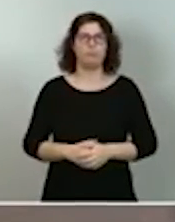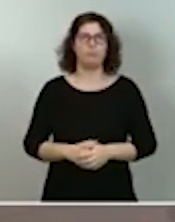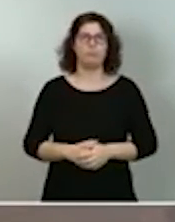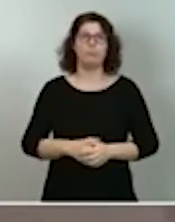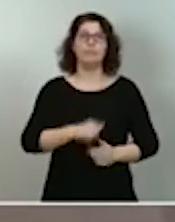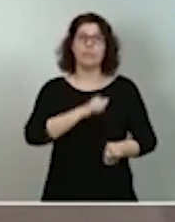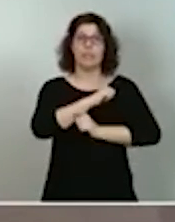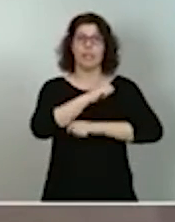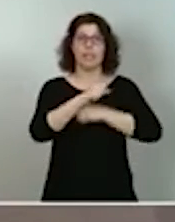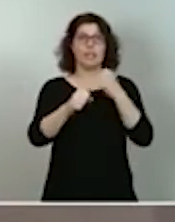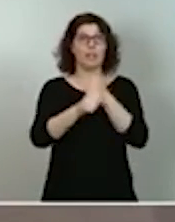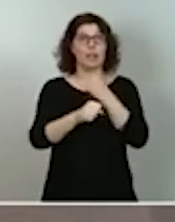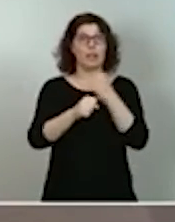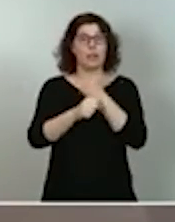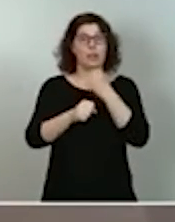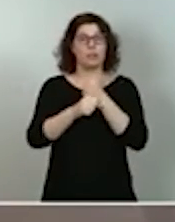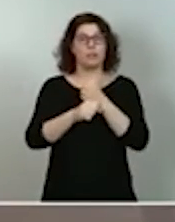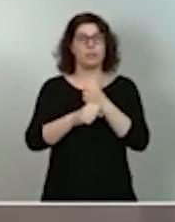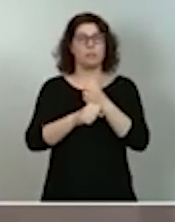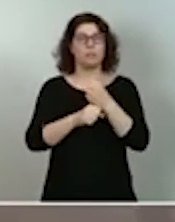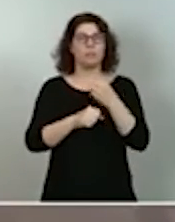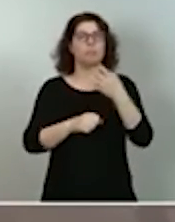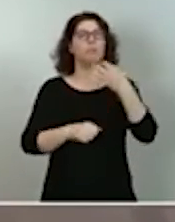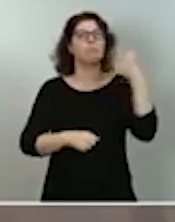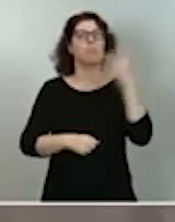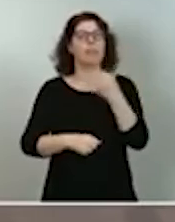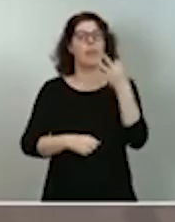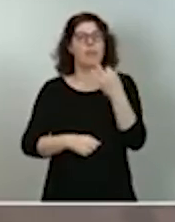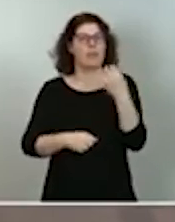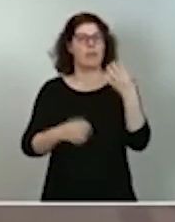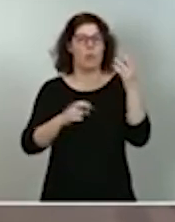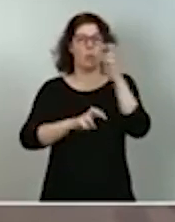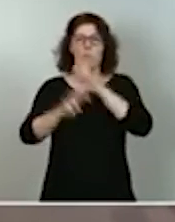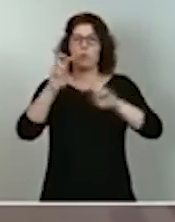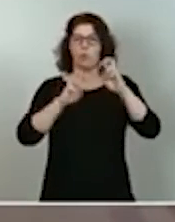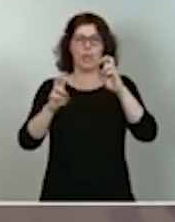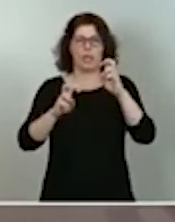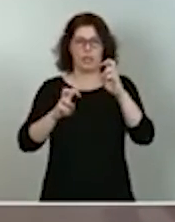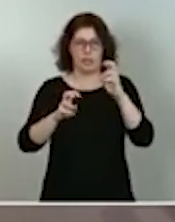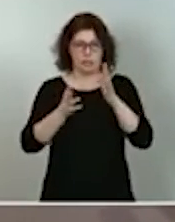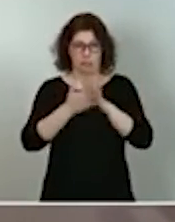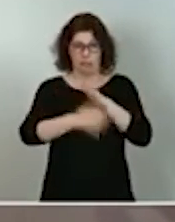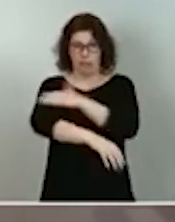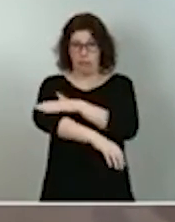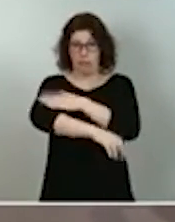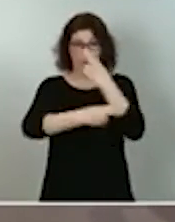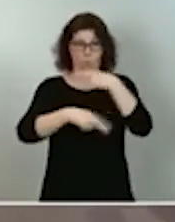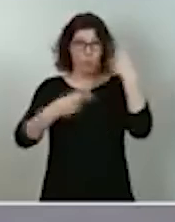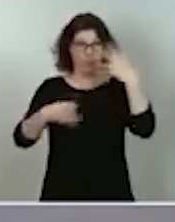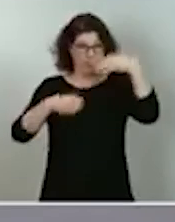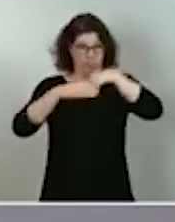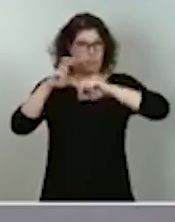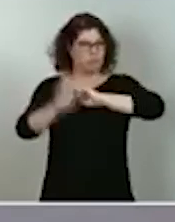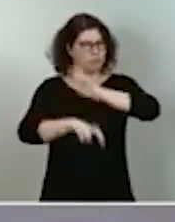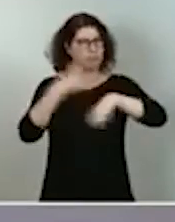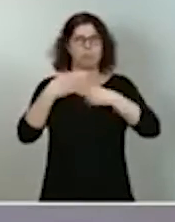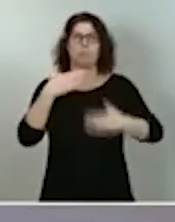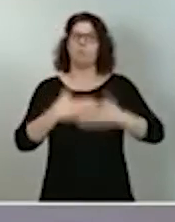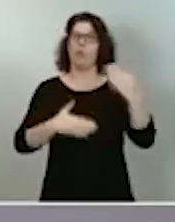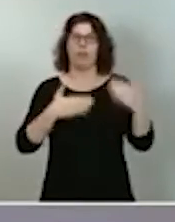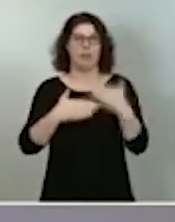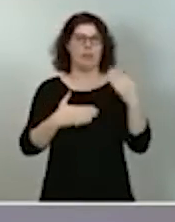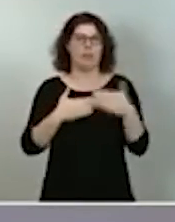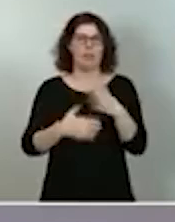tienen que consistir necesariamente en una modernización profunda de nuestra Administración pública. Estamos en este momento de manera